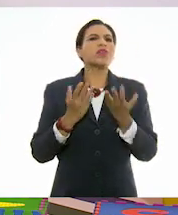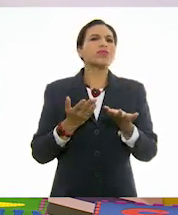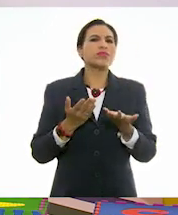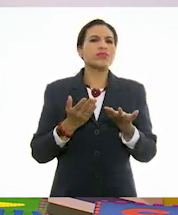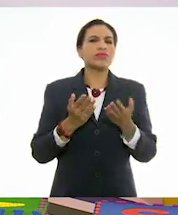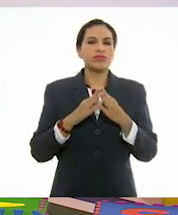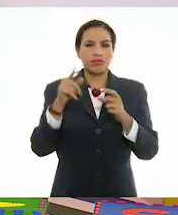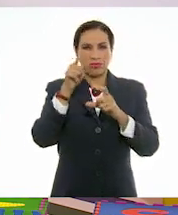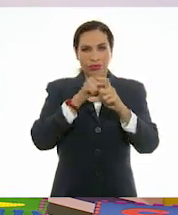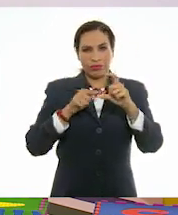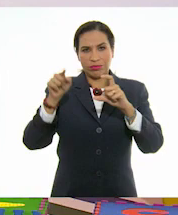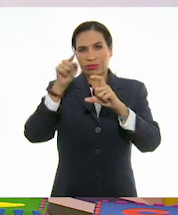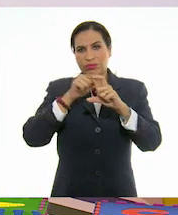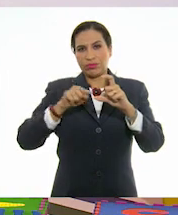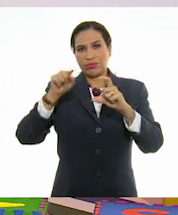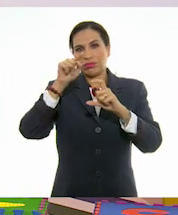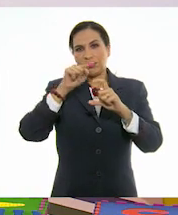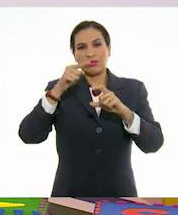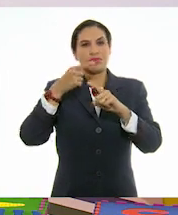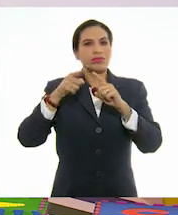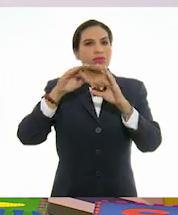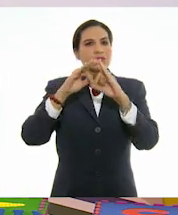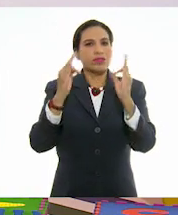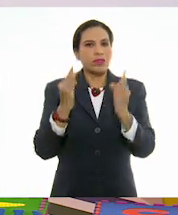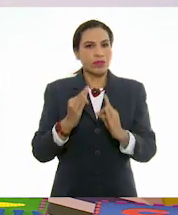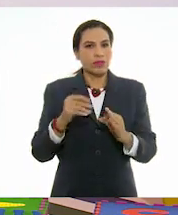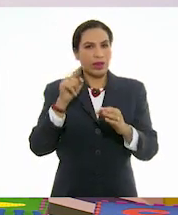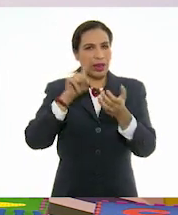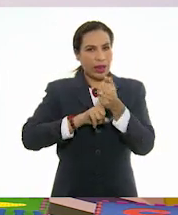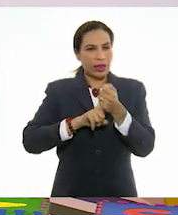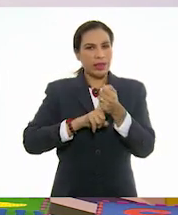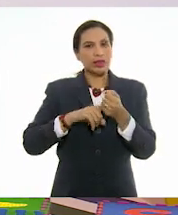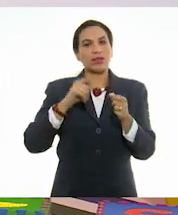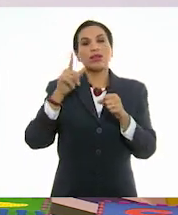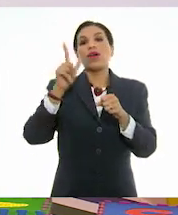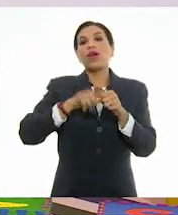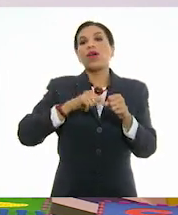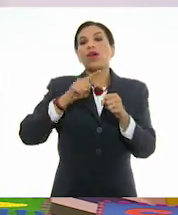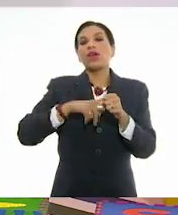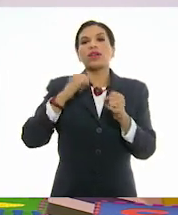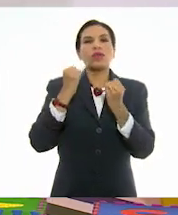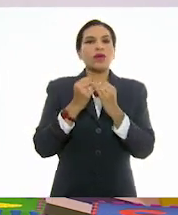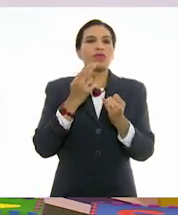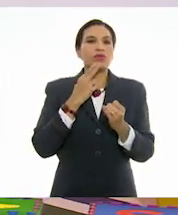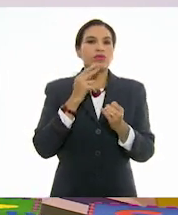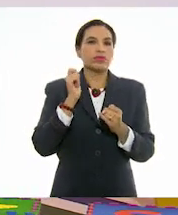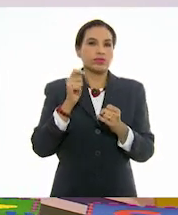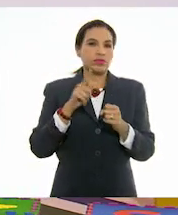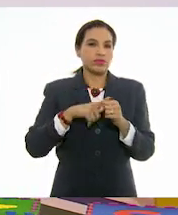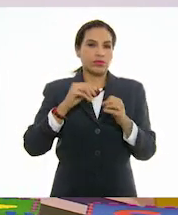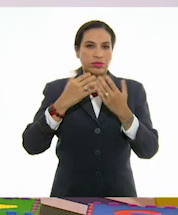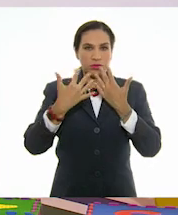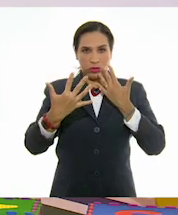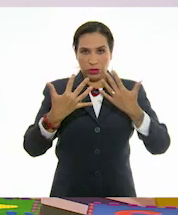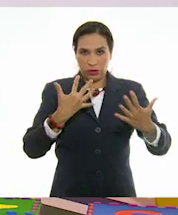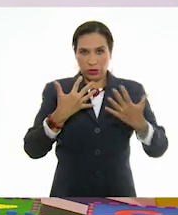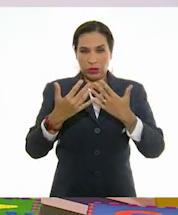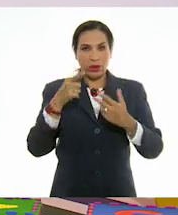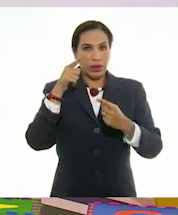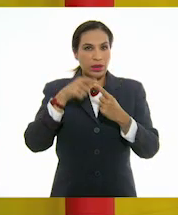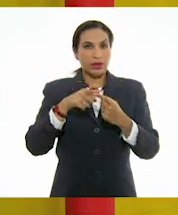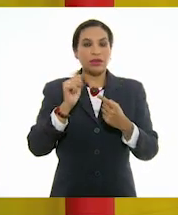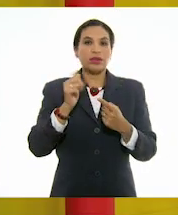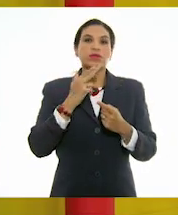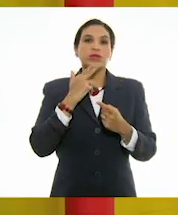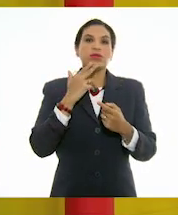circular que contienen diversas formas y que pueden ser coloreadas utilizando también el principio del contraste, ¿verdad? Así es, y